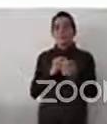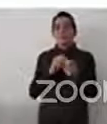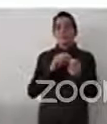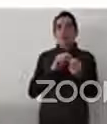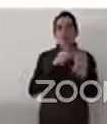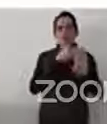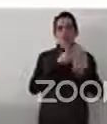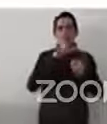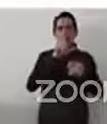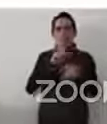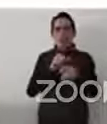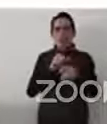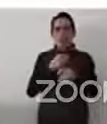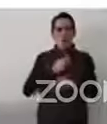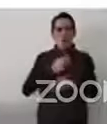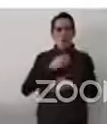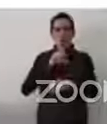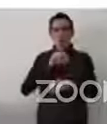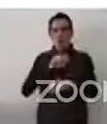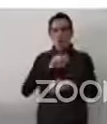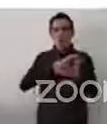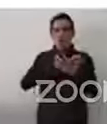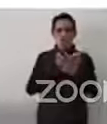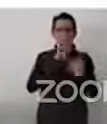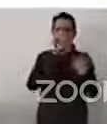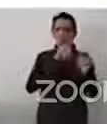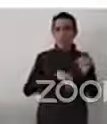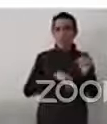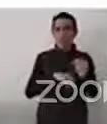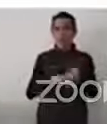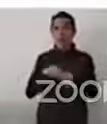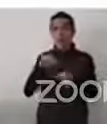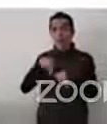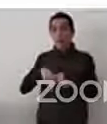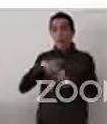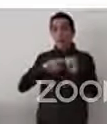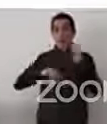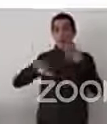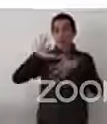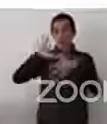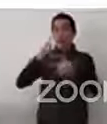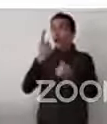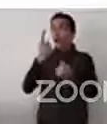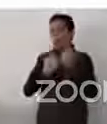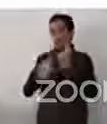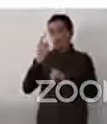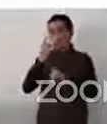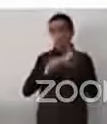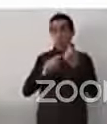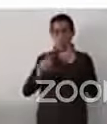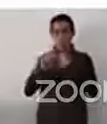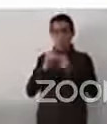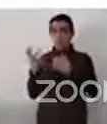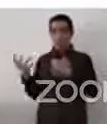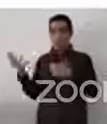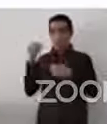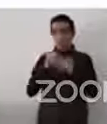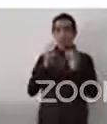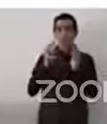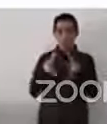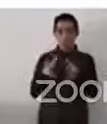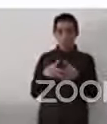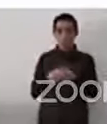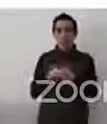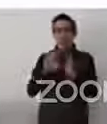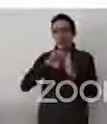que algunos de sus países son parte, como México, Uruguay, Costa Rica.